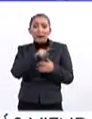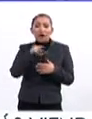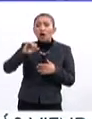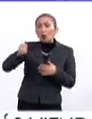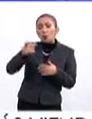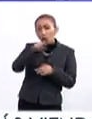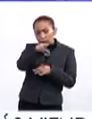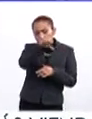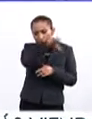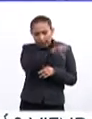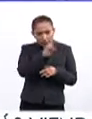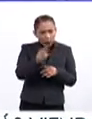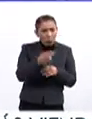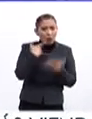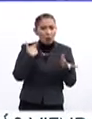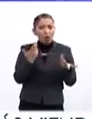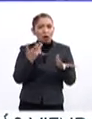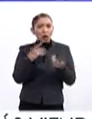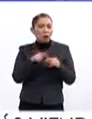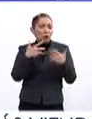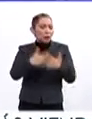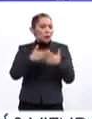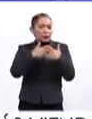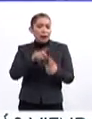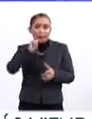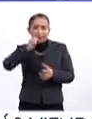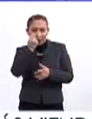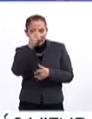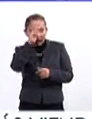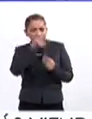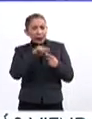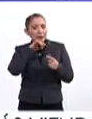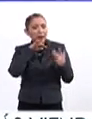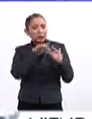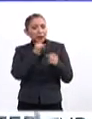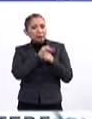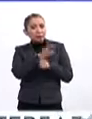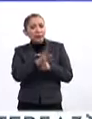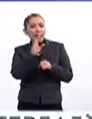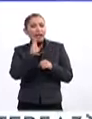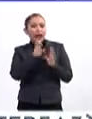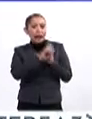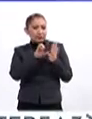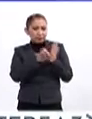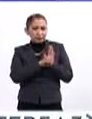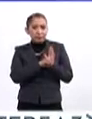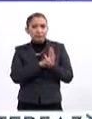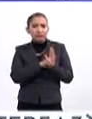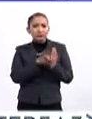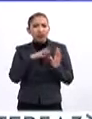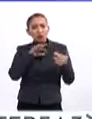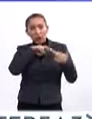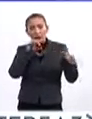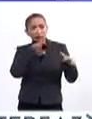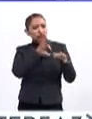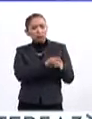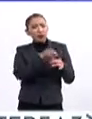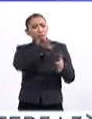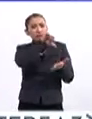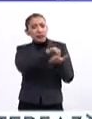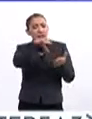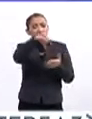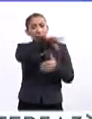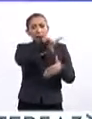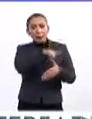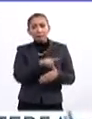aquí en el TEC también uno tiene un doctorado que hicimos en el tema de empresa con gente del TEC, también mucha información en temas también de ética, o sea que hay una relación natural con centros